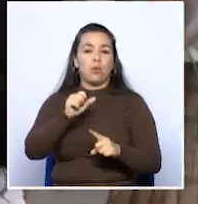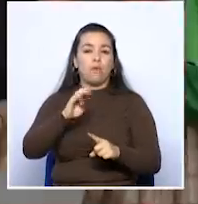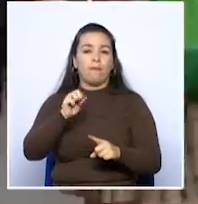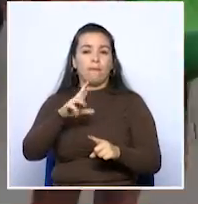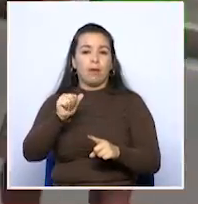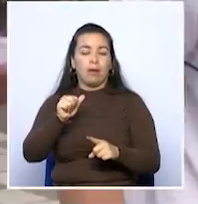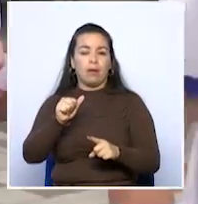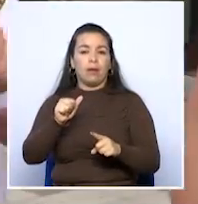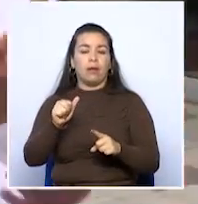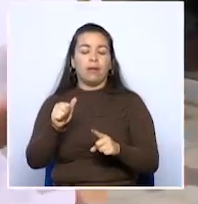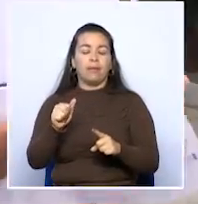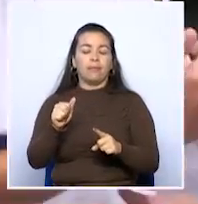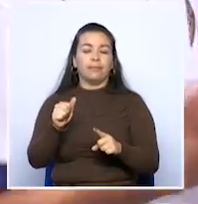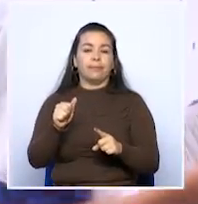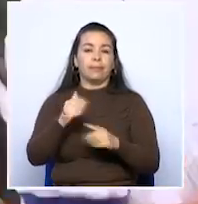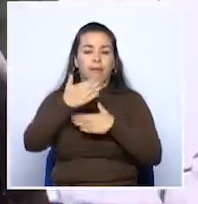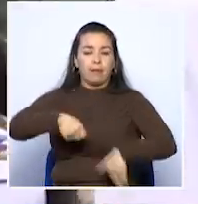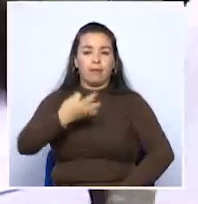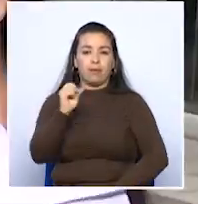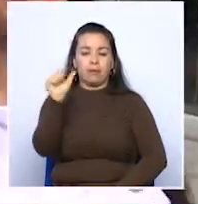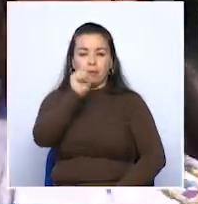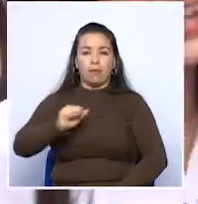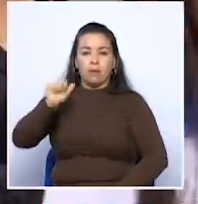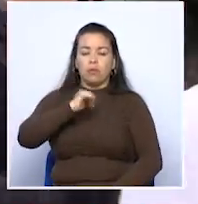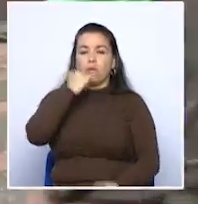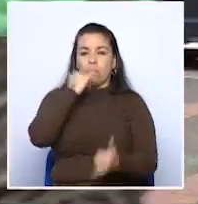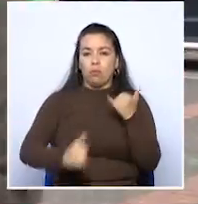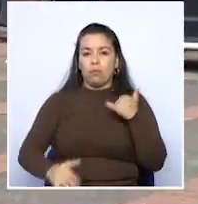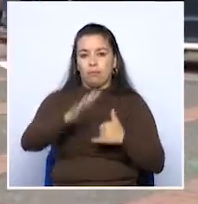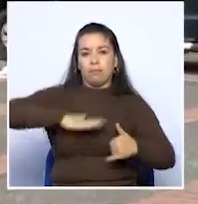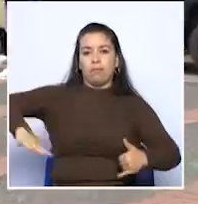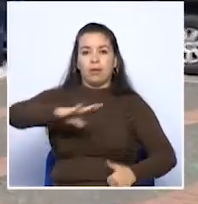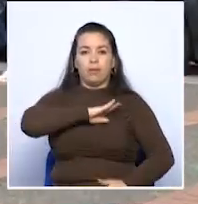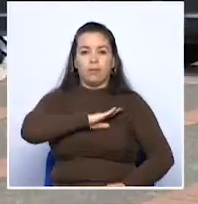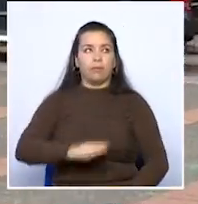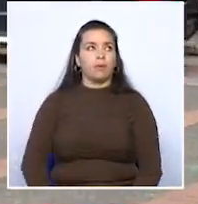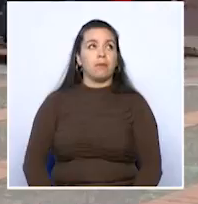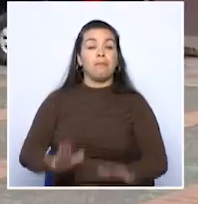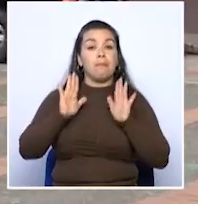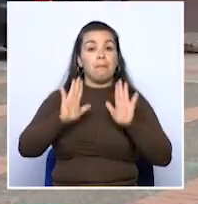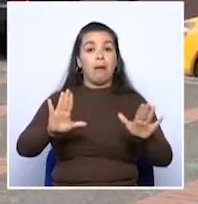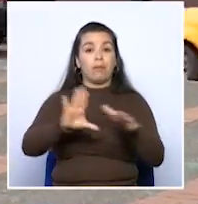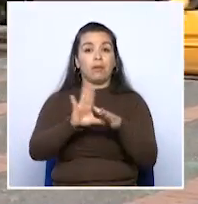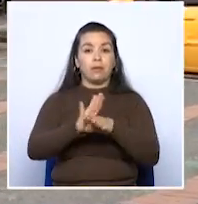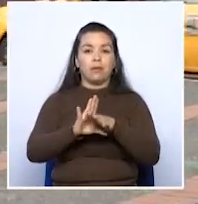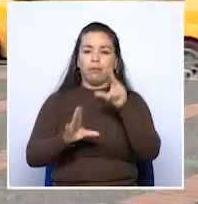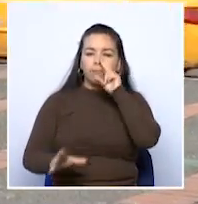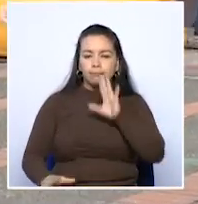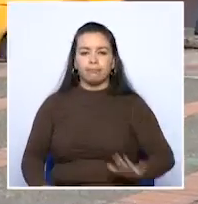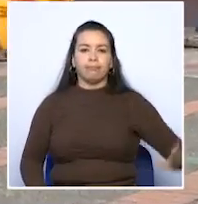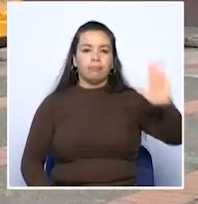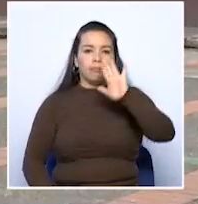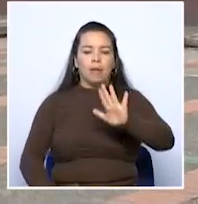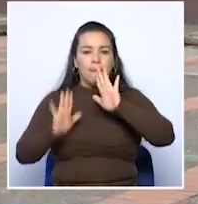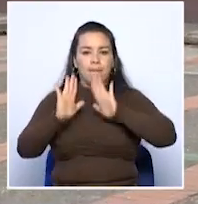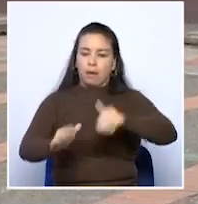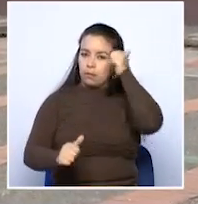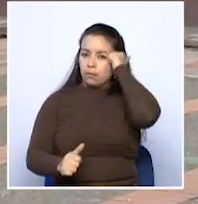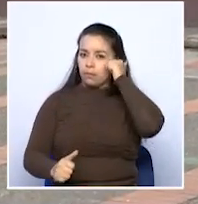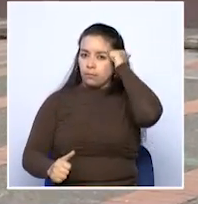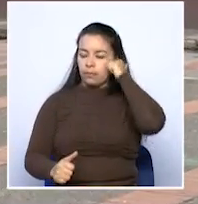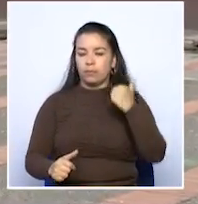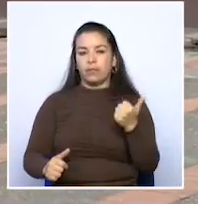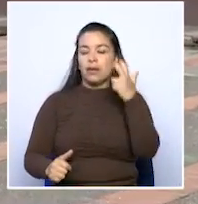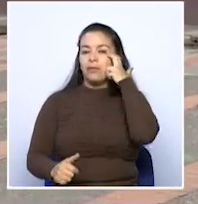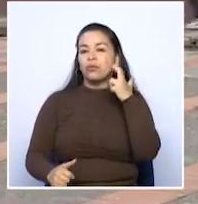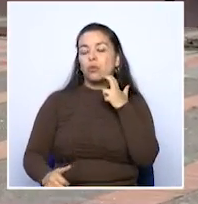Torres de San Mateo, avenida 30 de agosto y termina en la plaza de Bolívar. Paro de taxistas a nivel nacional, paro de la población civil en